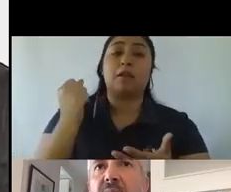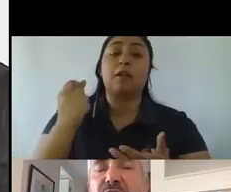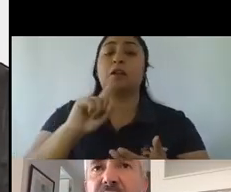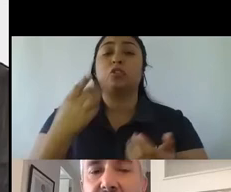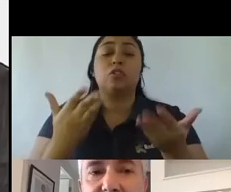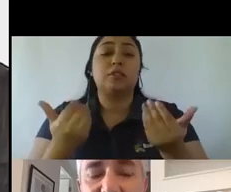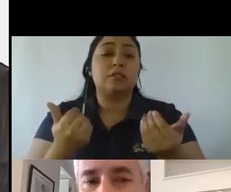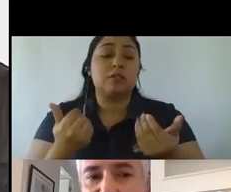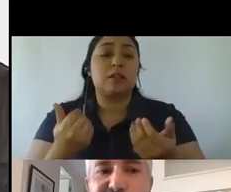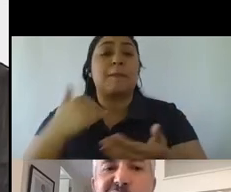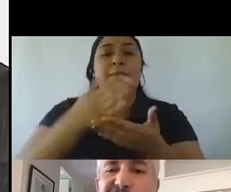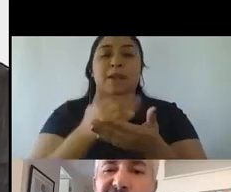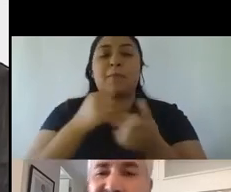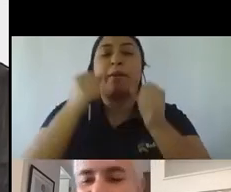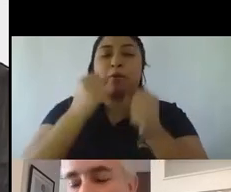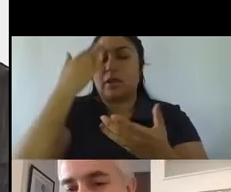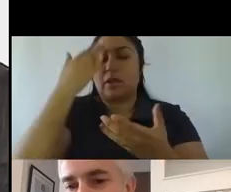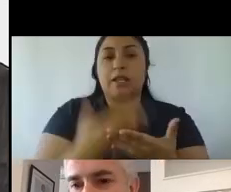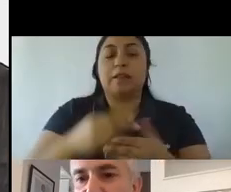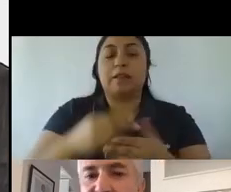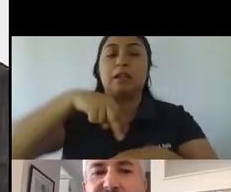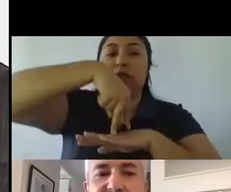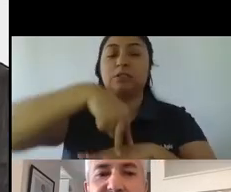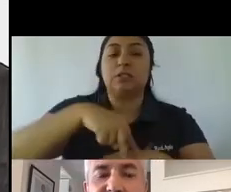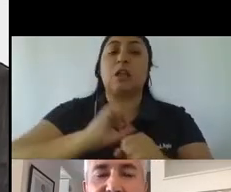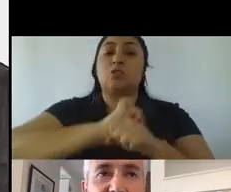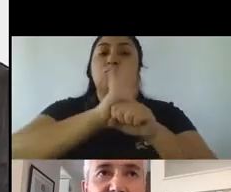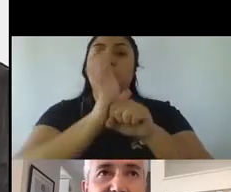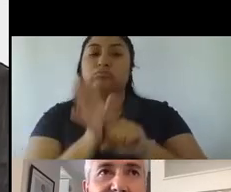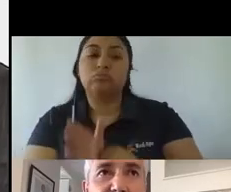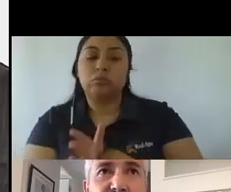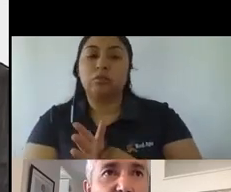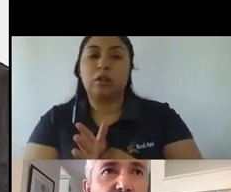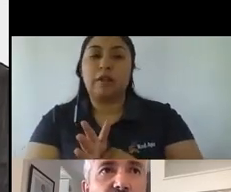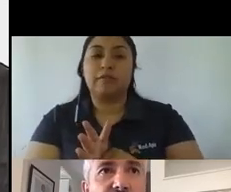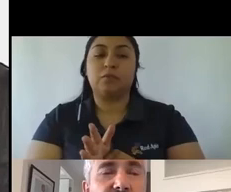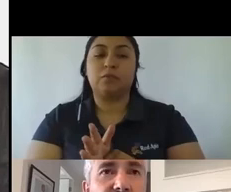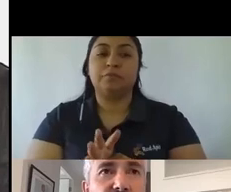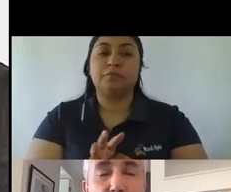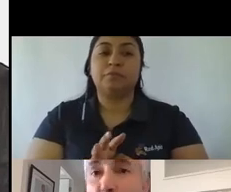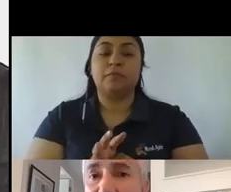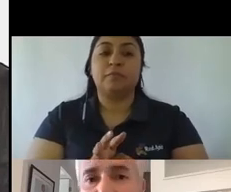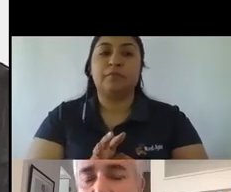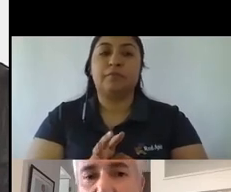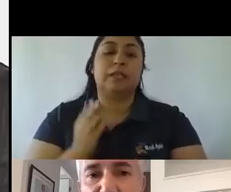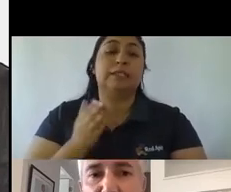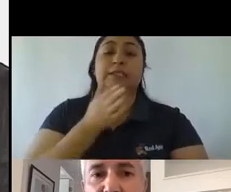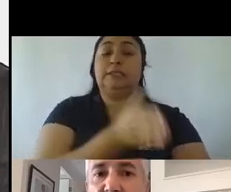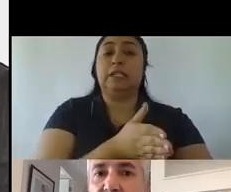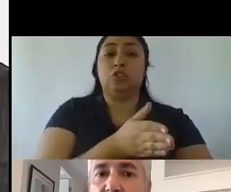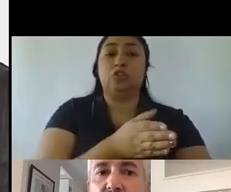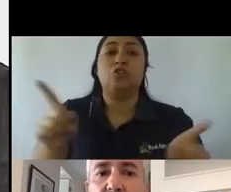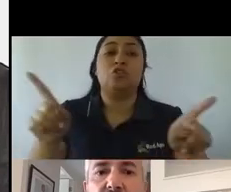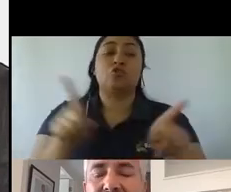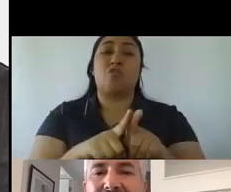para enfrentar el escenario COVID-19, que nos llegó como un mazazo en el mes de